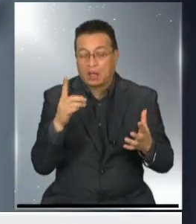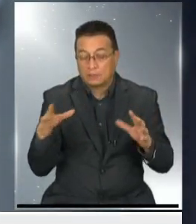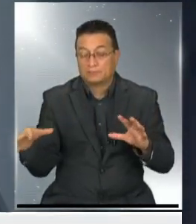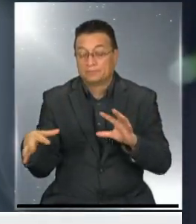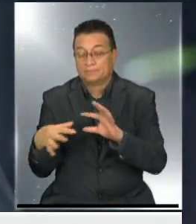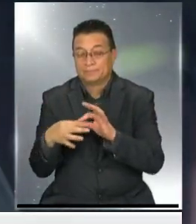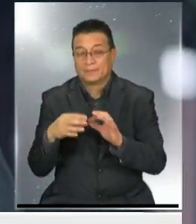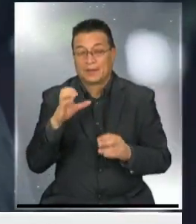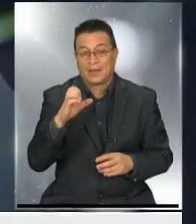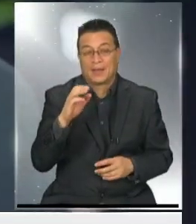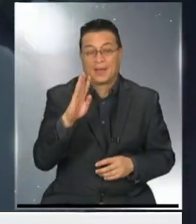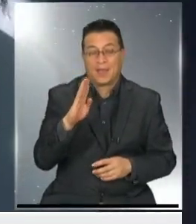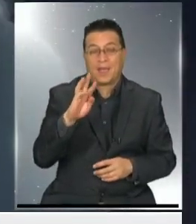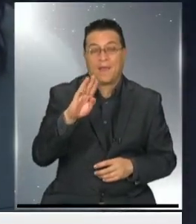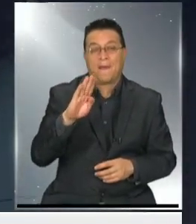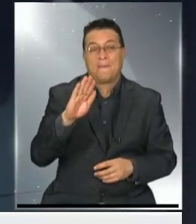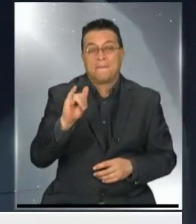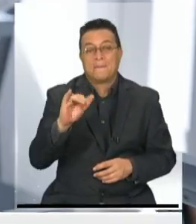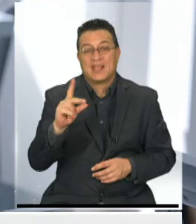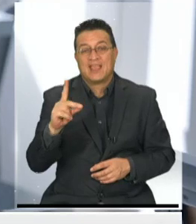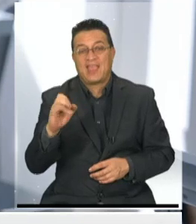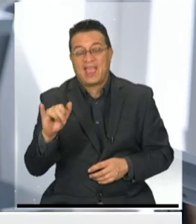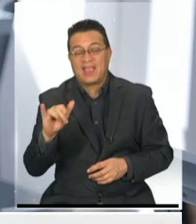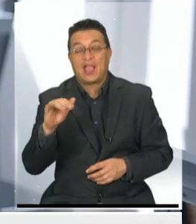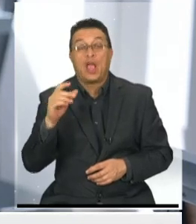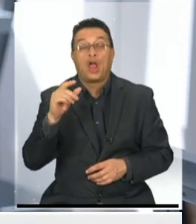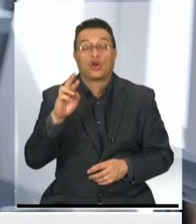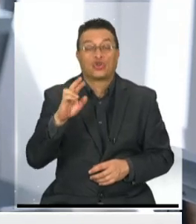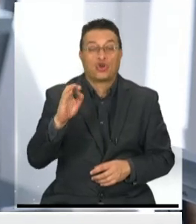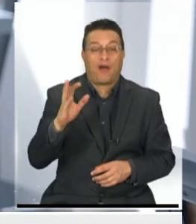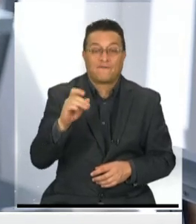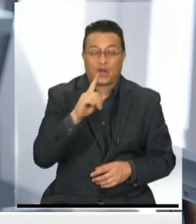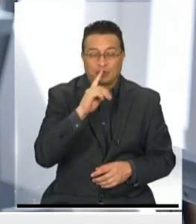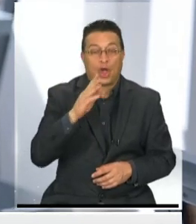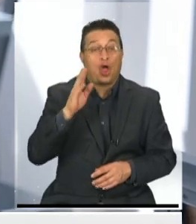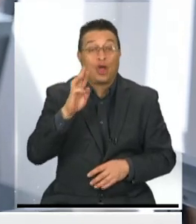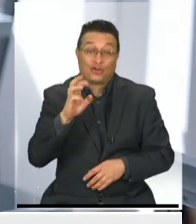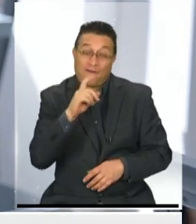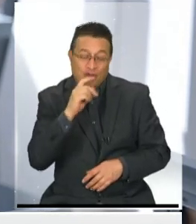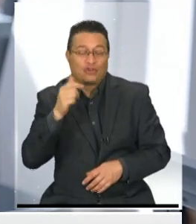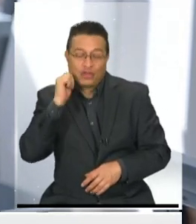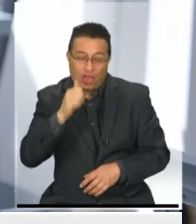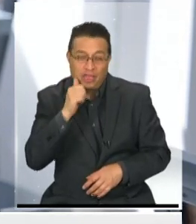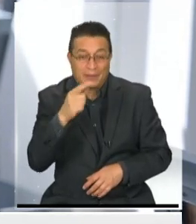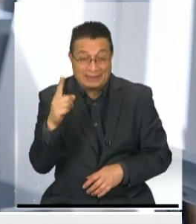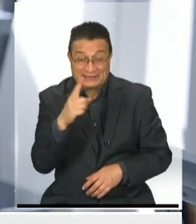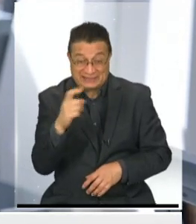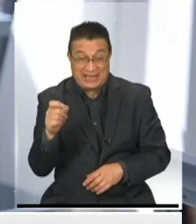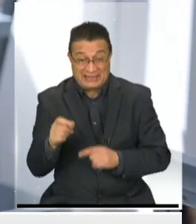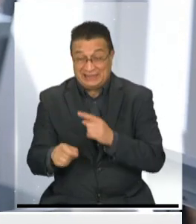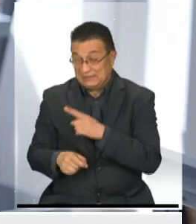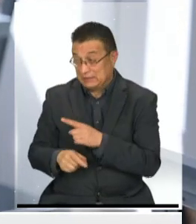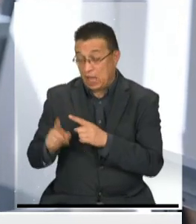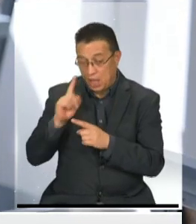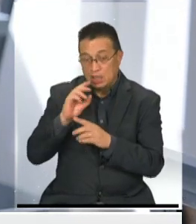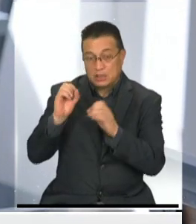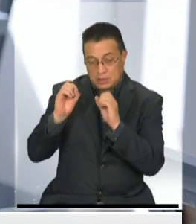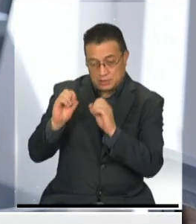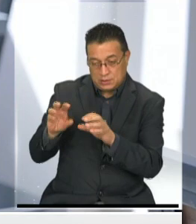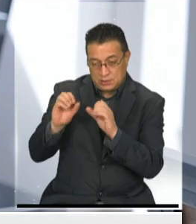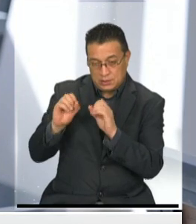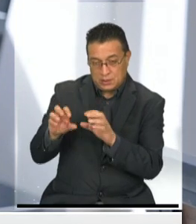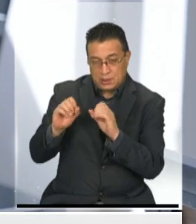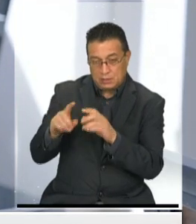Everyday Robots, que son robots de todos los días, que ha anunciado oficialmente que hay 100 de estos robots que ellos ya le enseñaron con